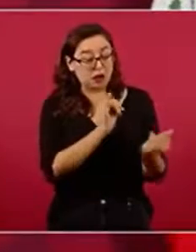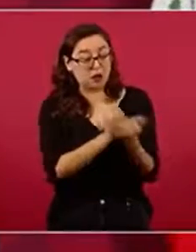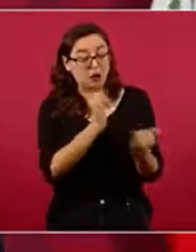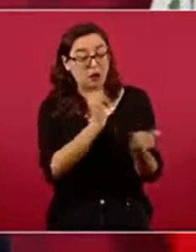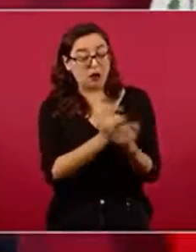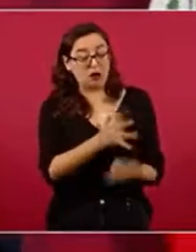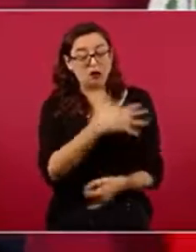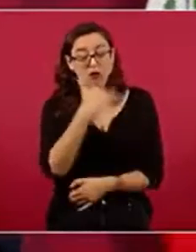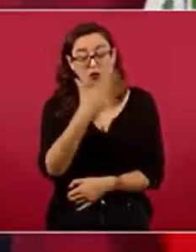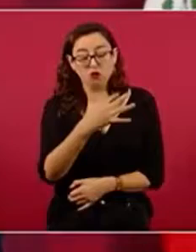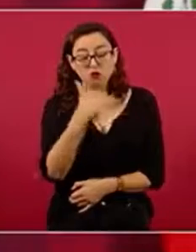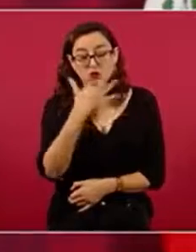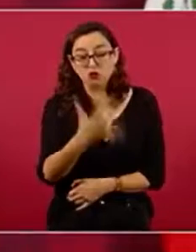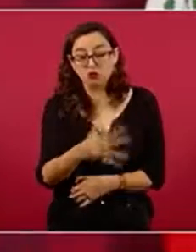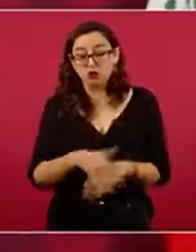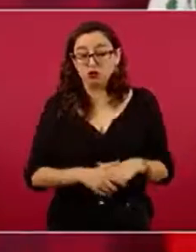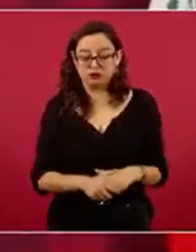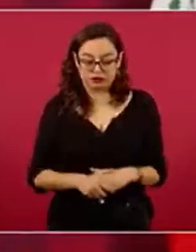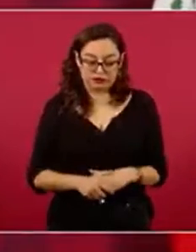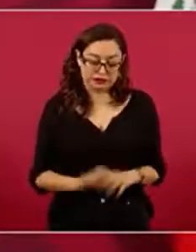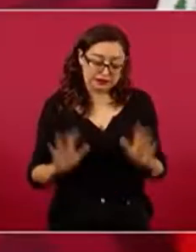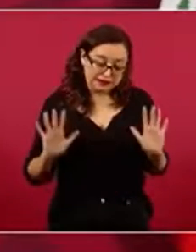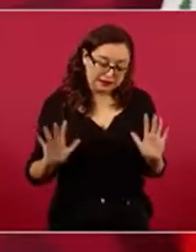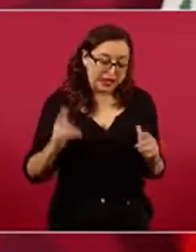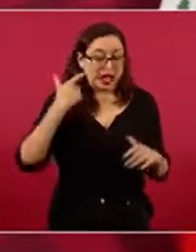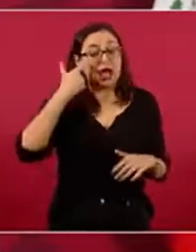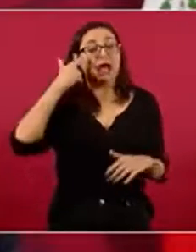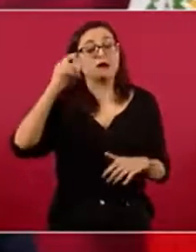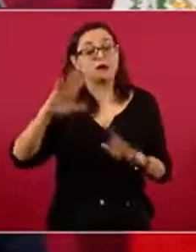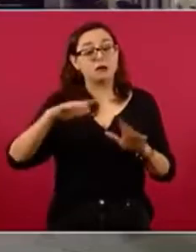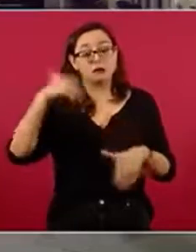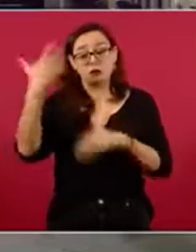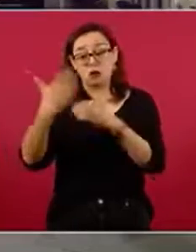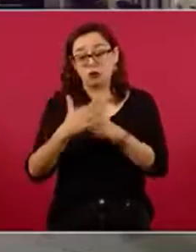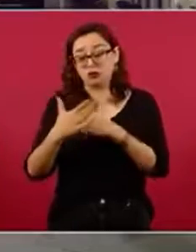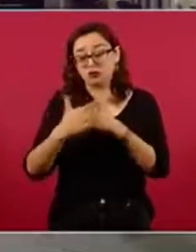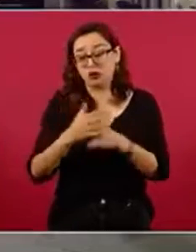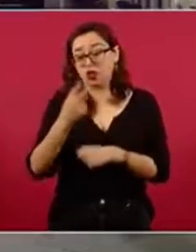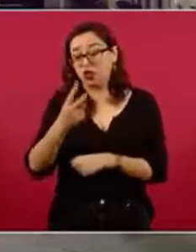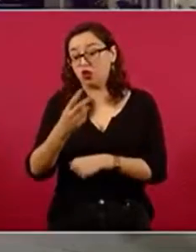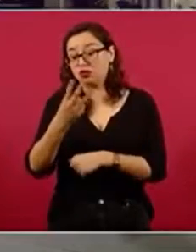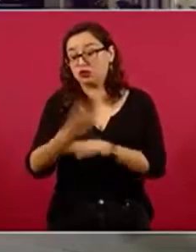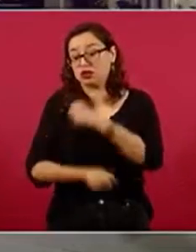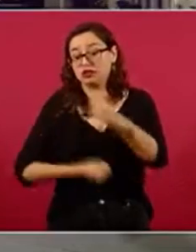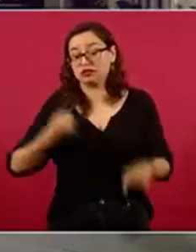toco madera, dos, tres años